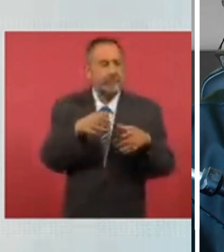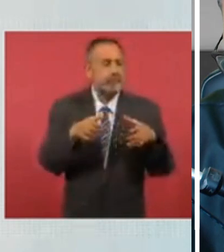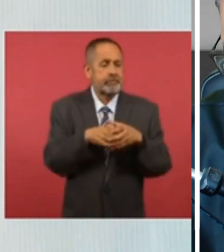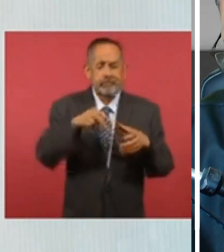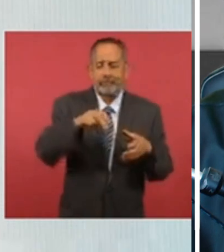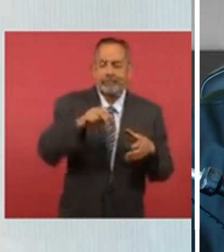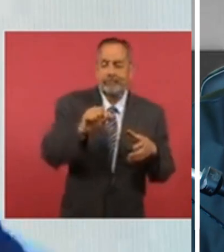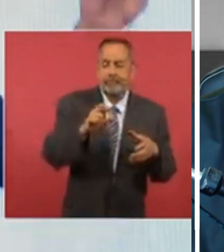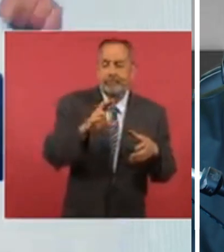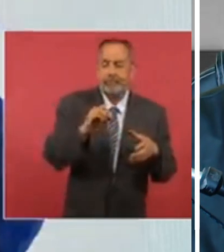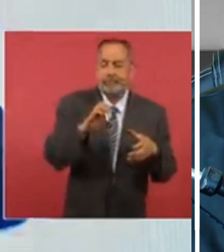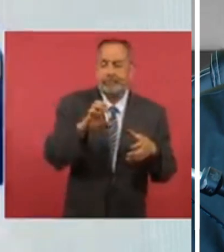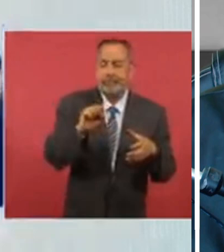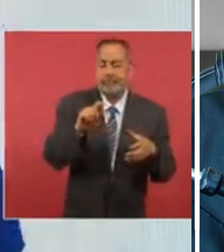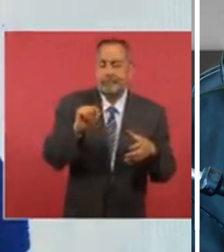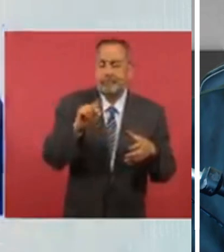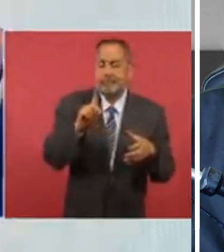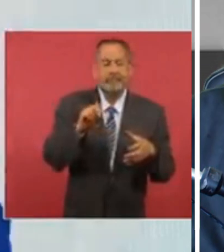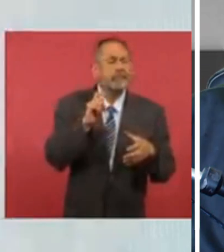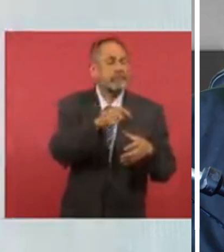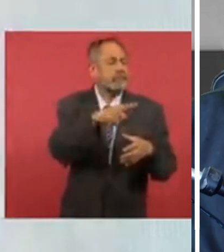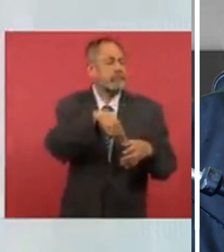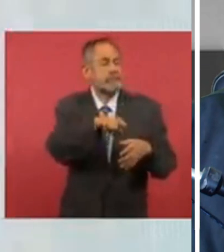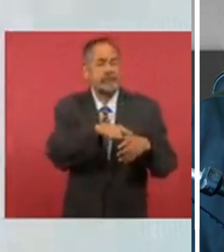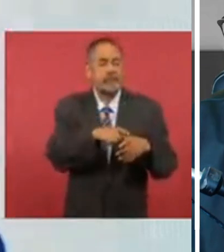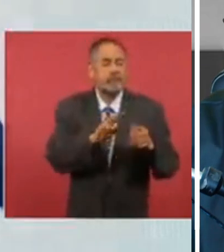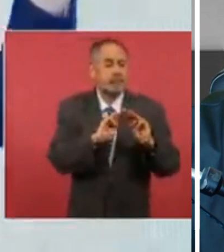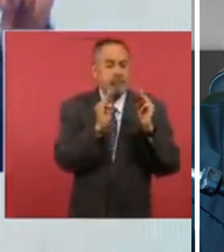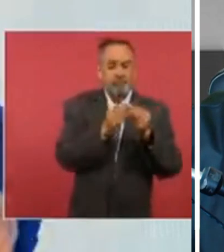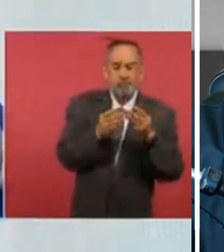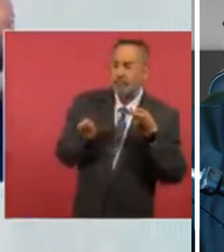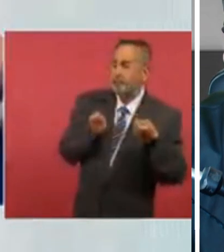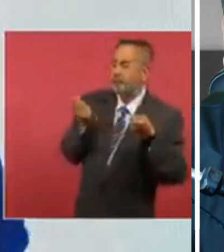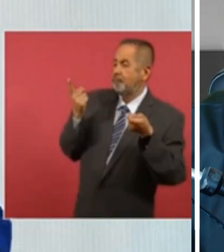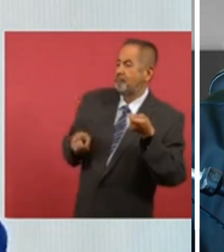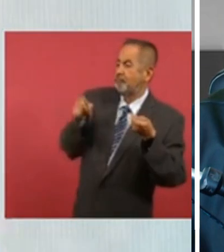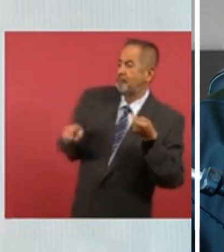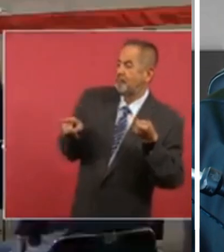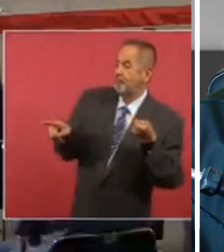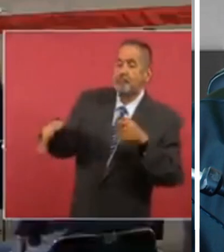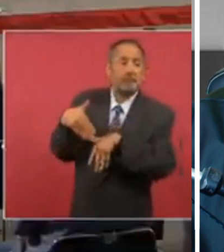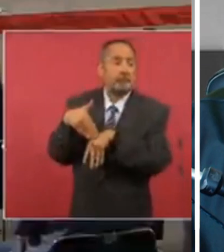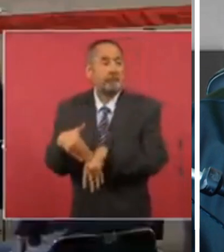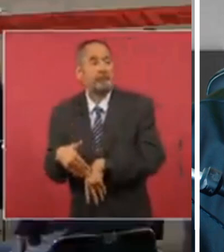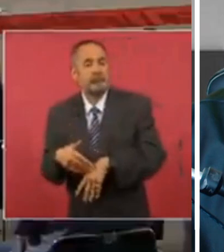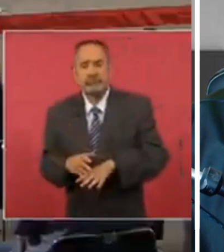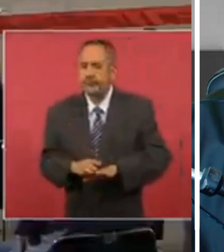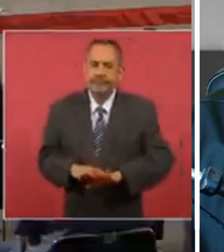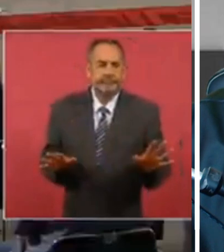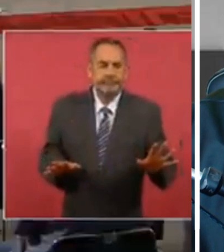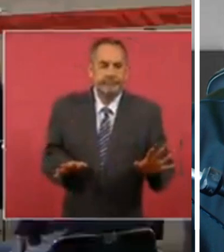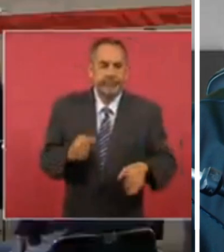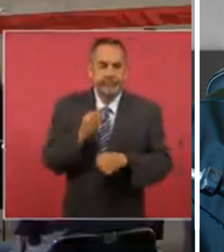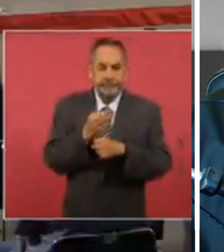y eso ya no existe en nuestro país aquí hay una auténtica democracia el